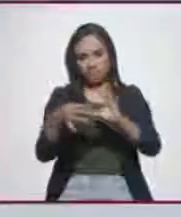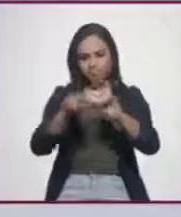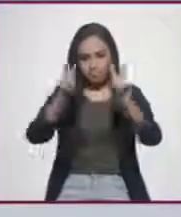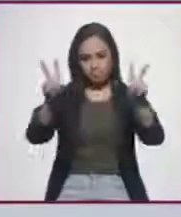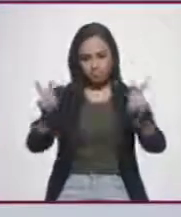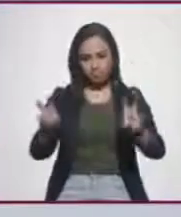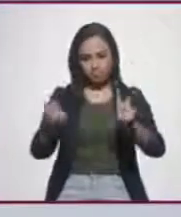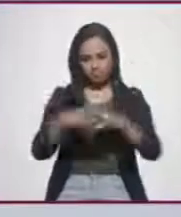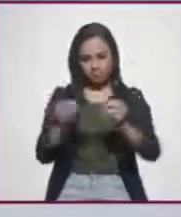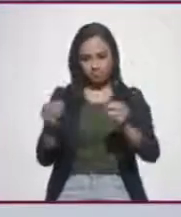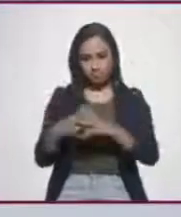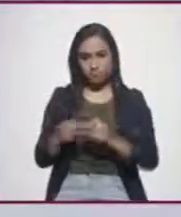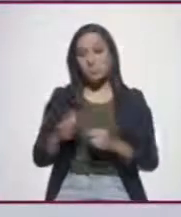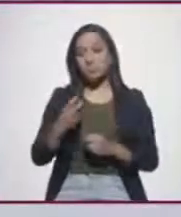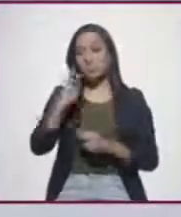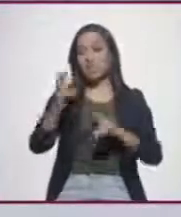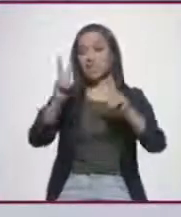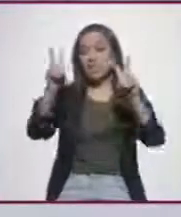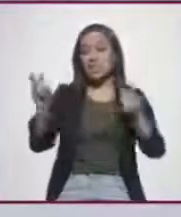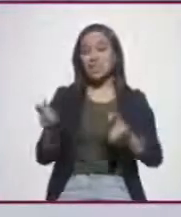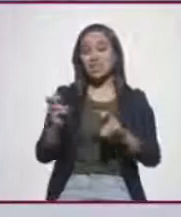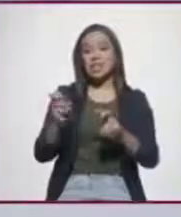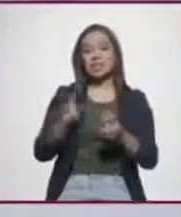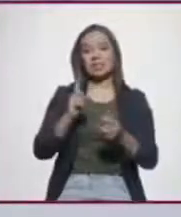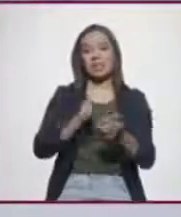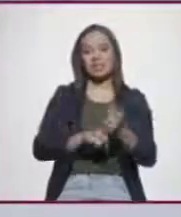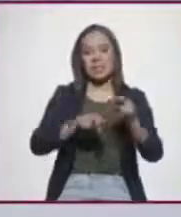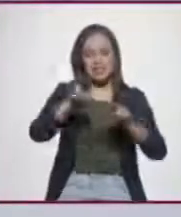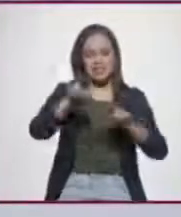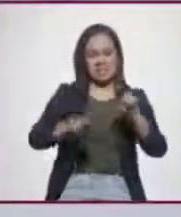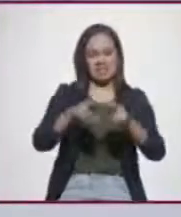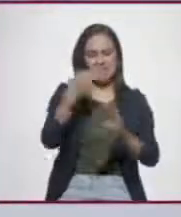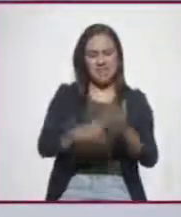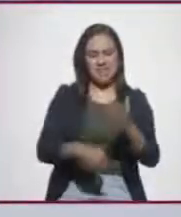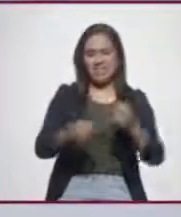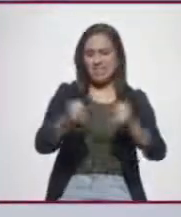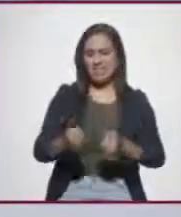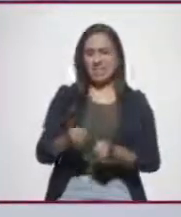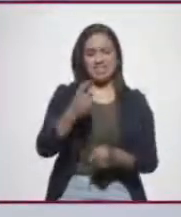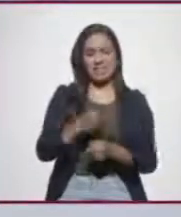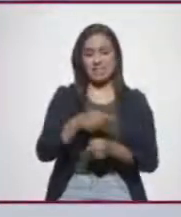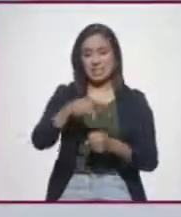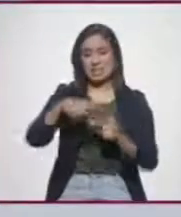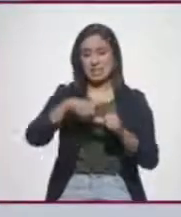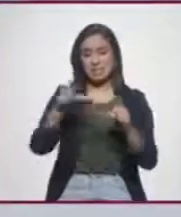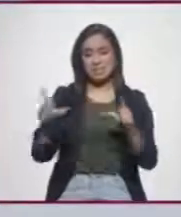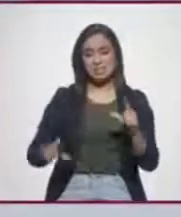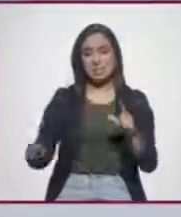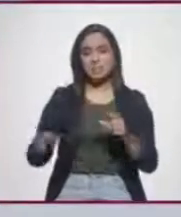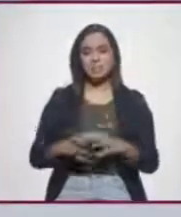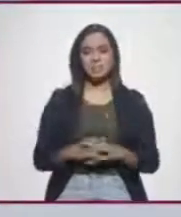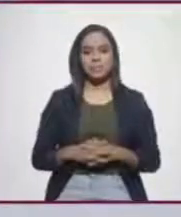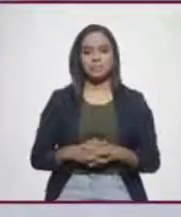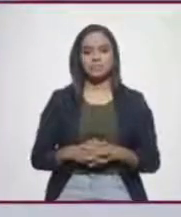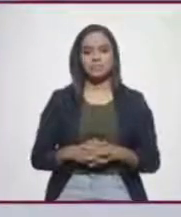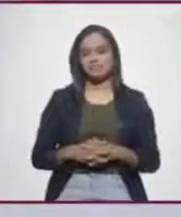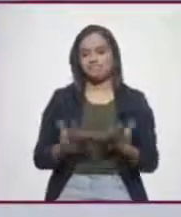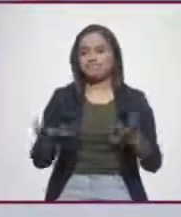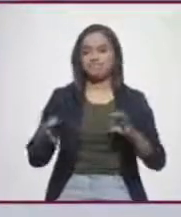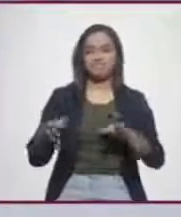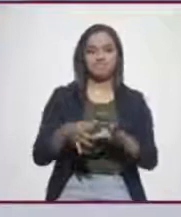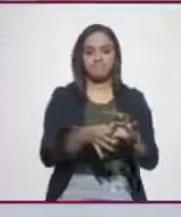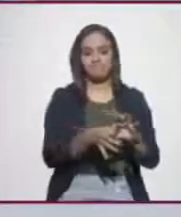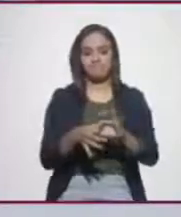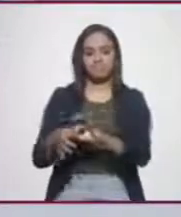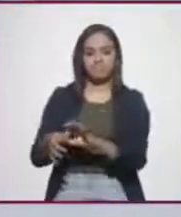este tema tiene que ver sin duda con los niveles de inseguridad que se viven en el país. Entonces, van muy de la mano,